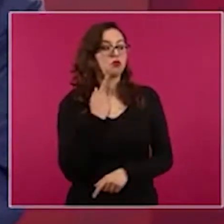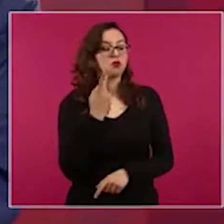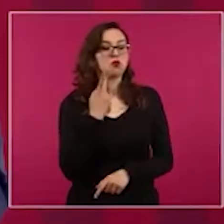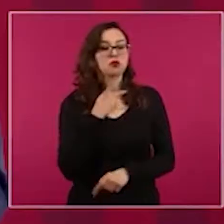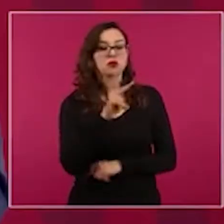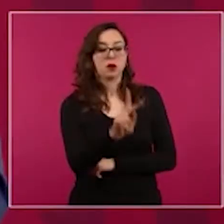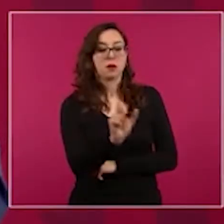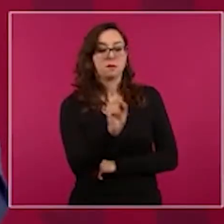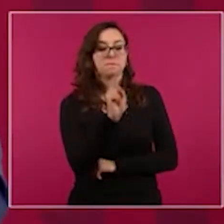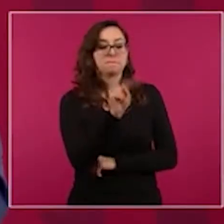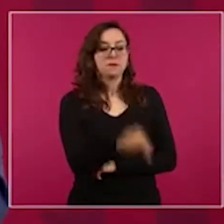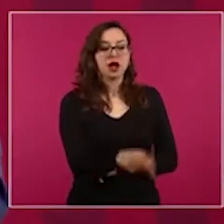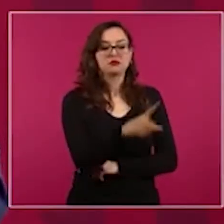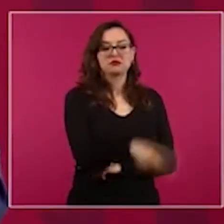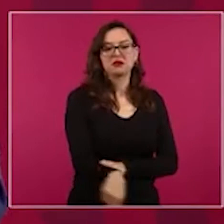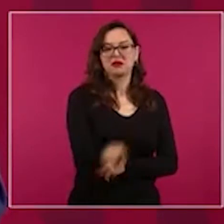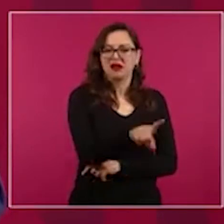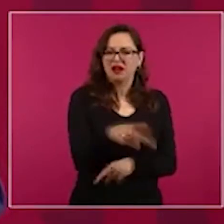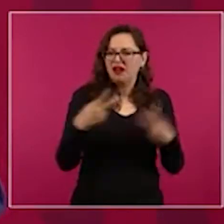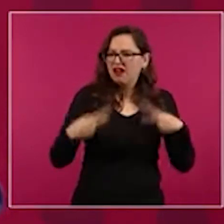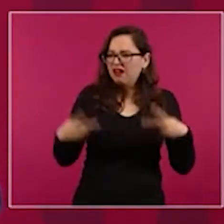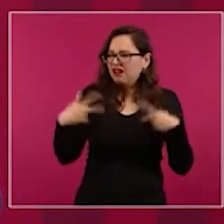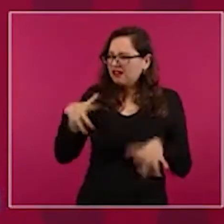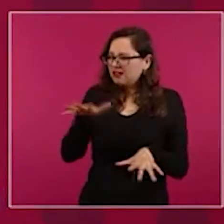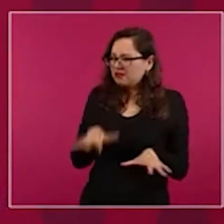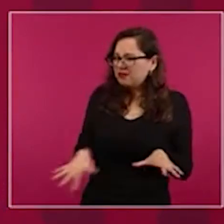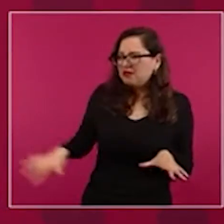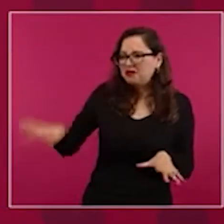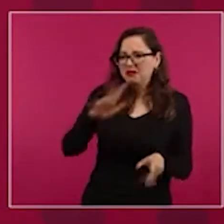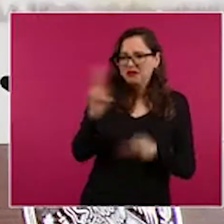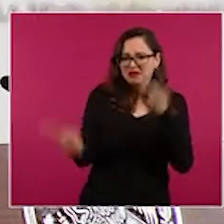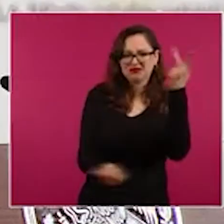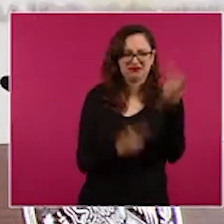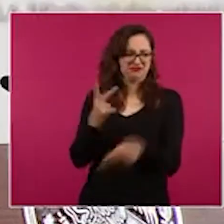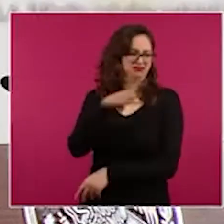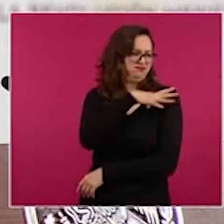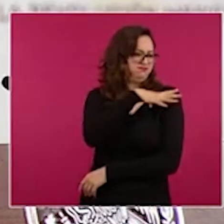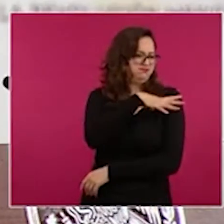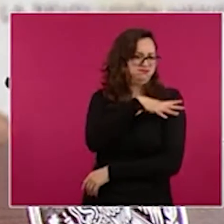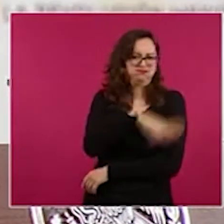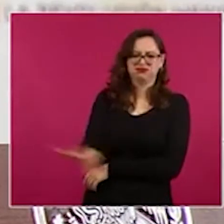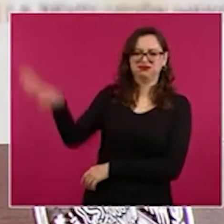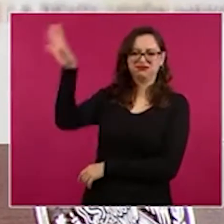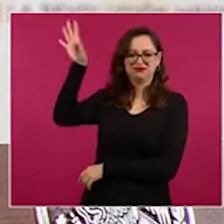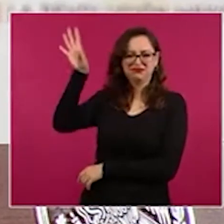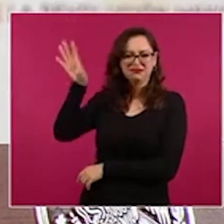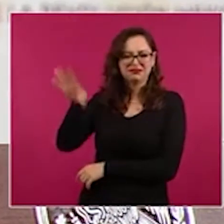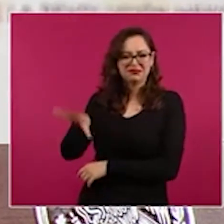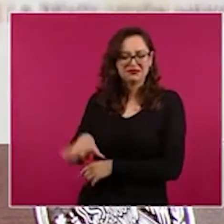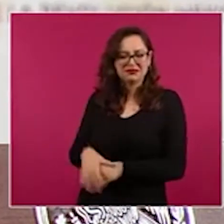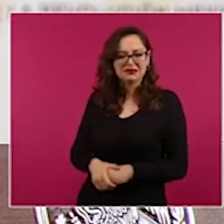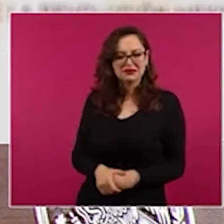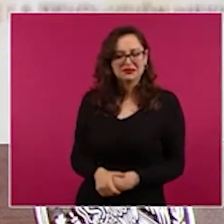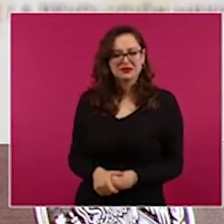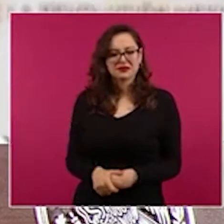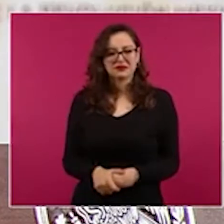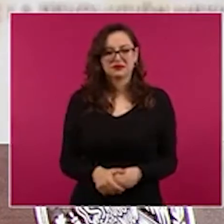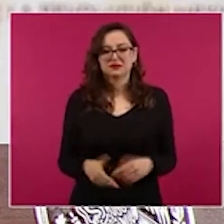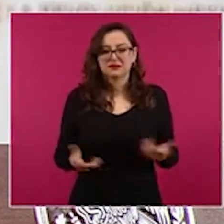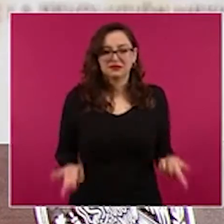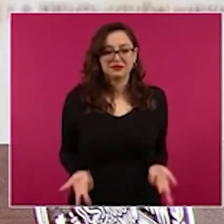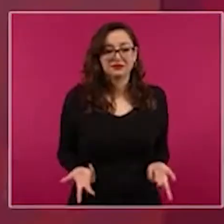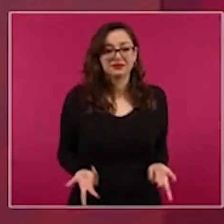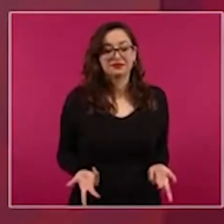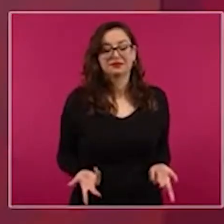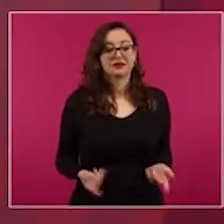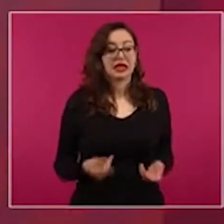no les consultan a los ciudadanos, ni siquiera a sus